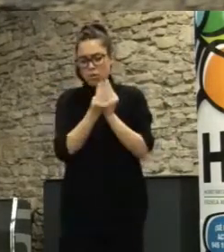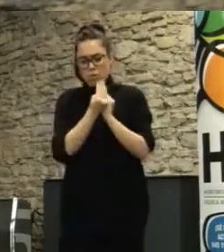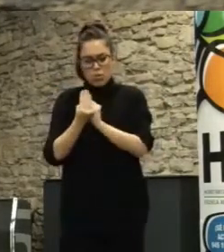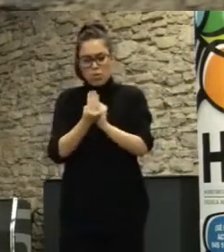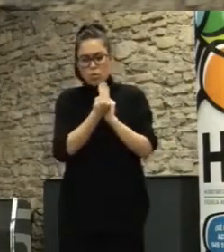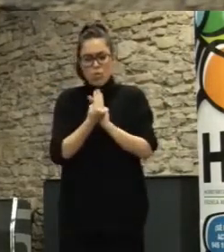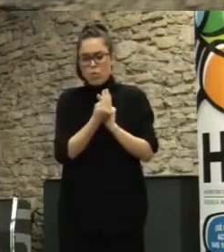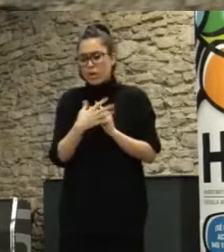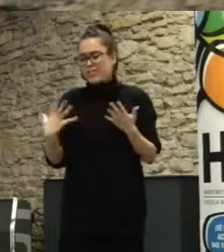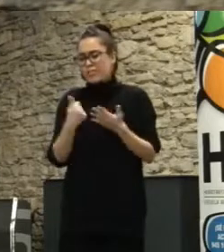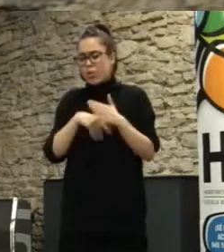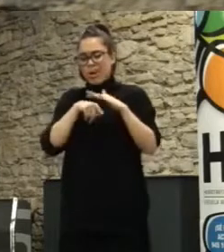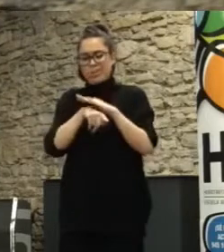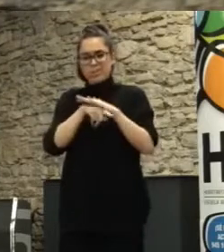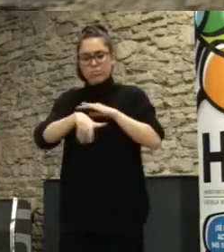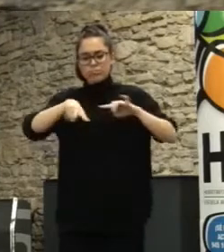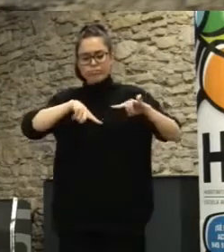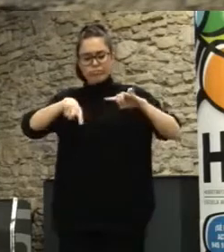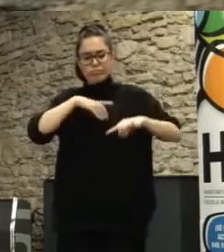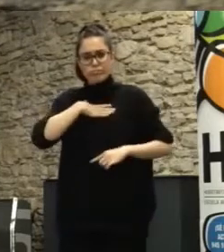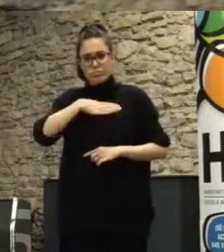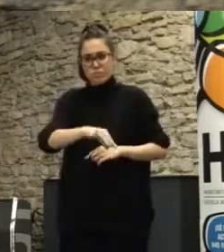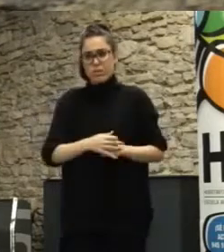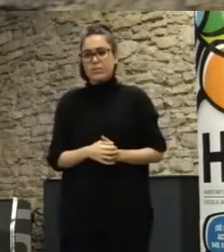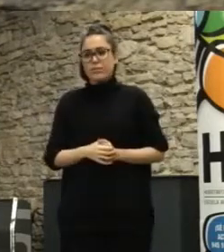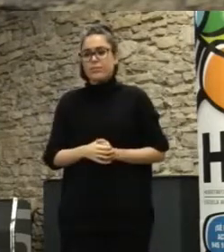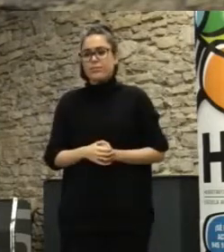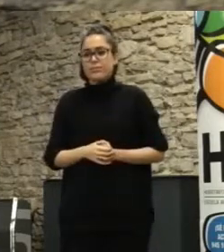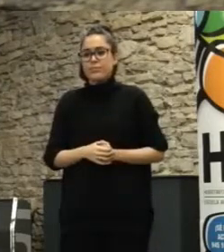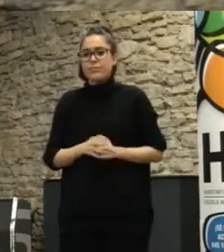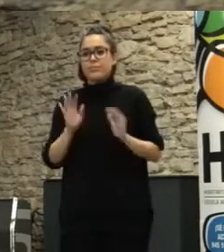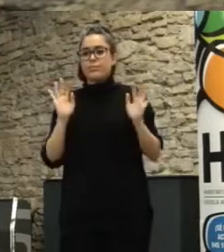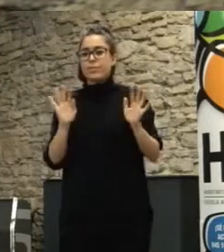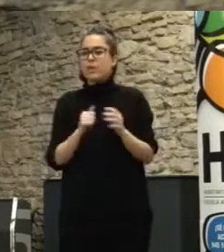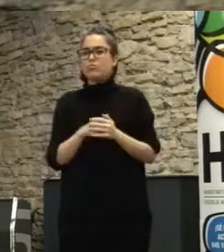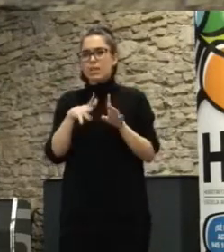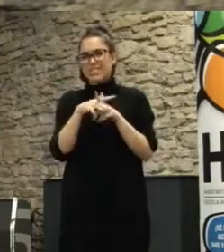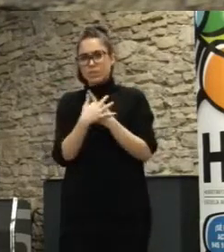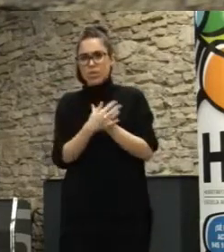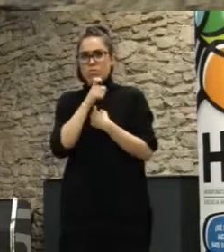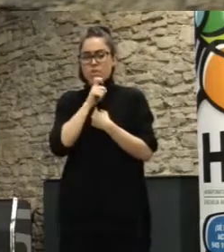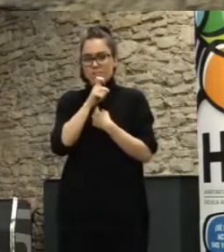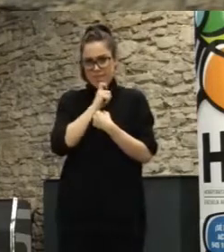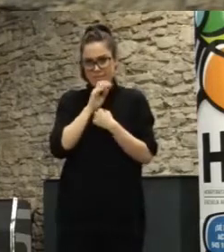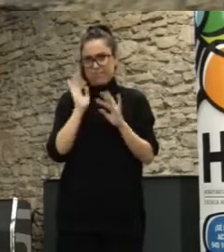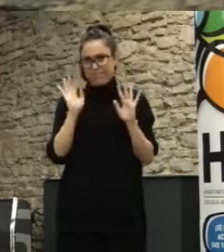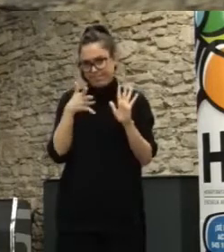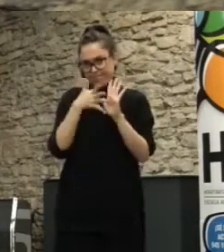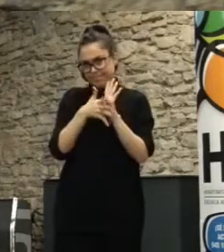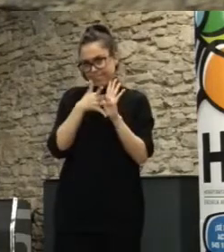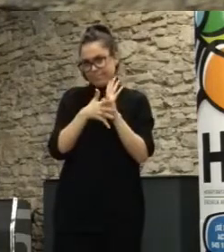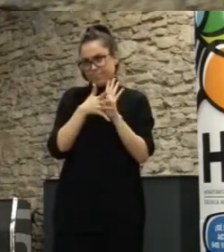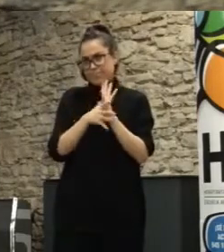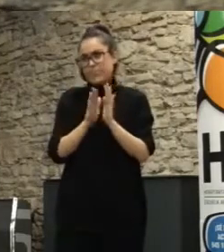autogestión pero bueno desde ahí es bastante compleja la situación el libro clásico para